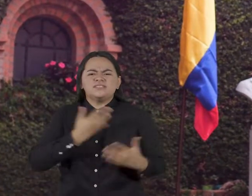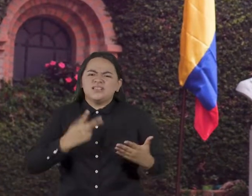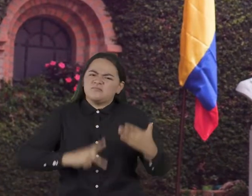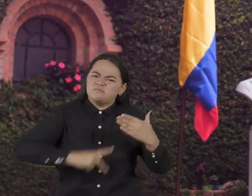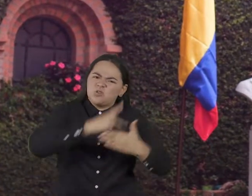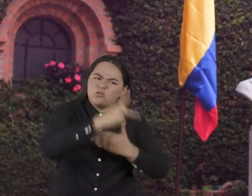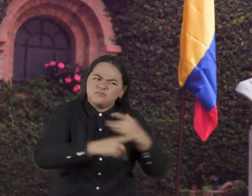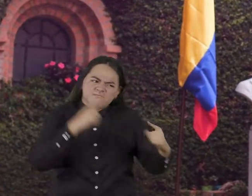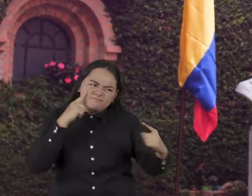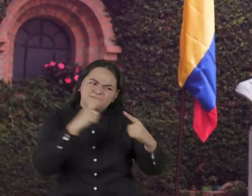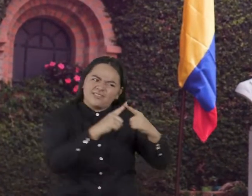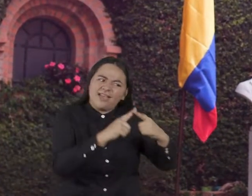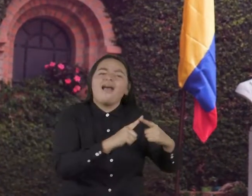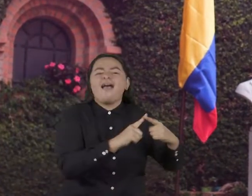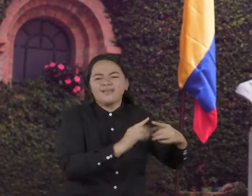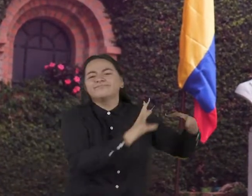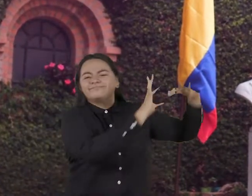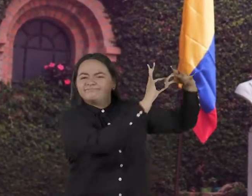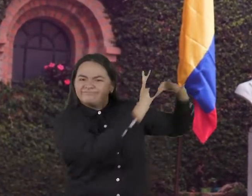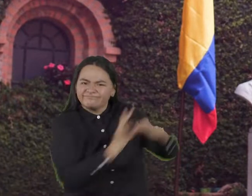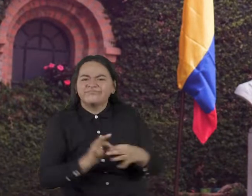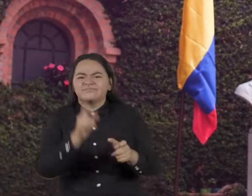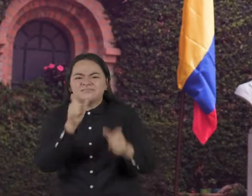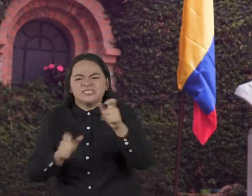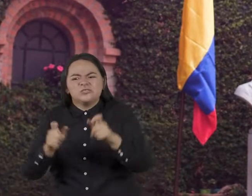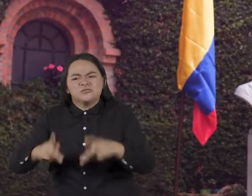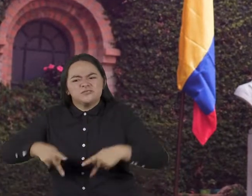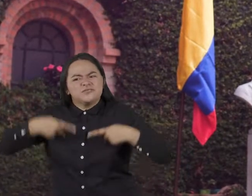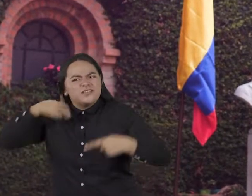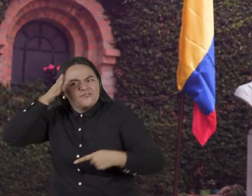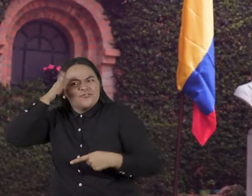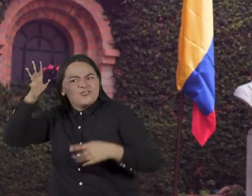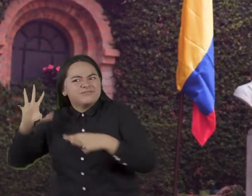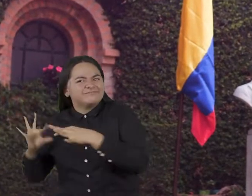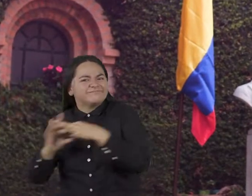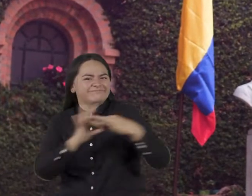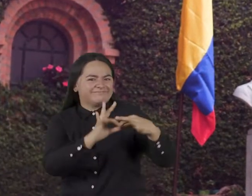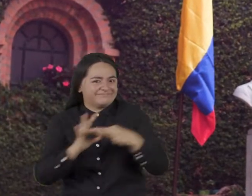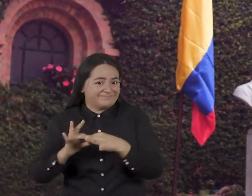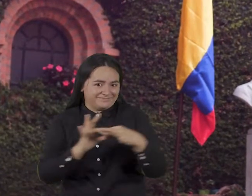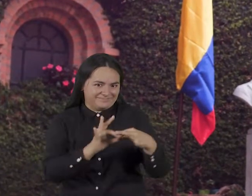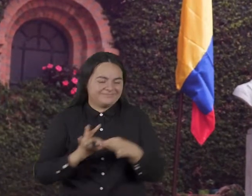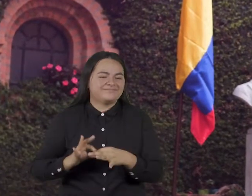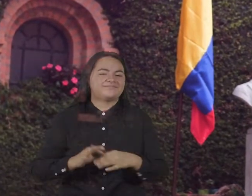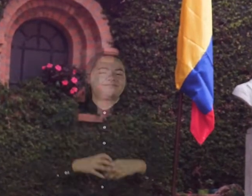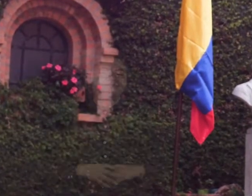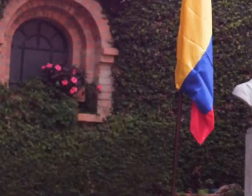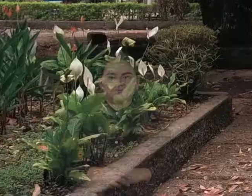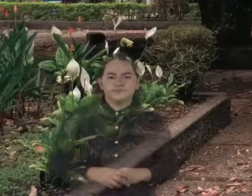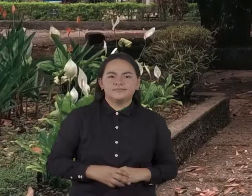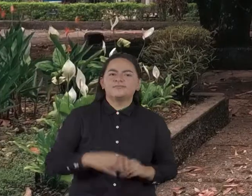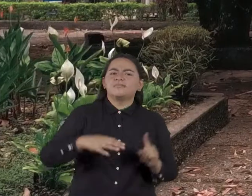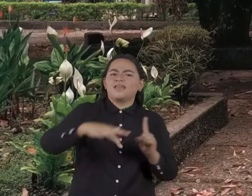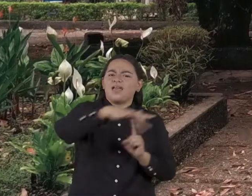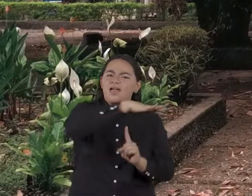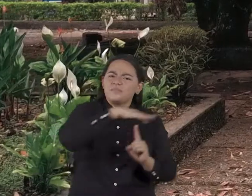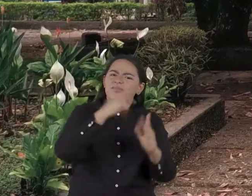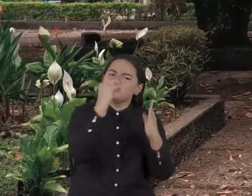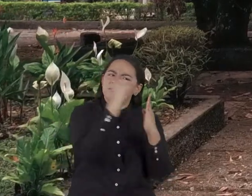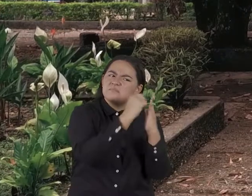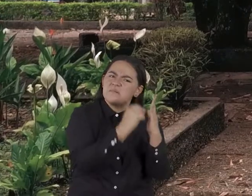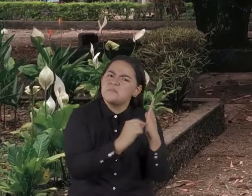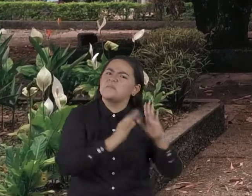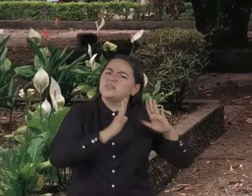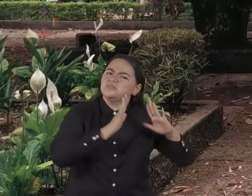en donde el proyecto de vida institucional se articula al proyecto de vida de la comunidad universitaria. Considerando las